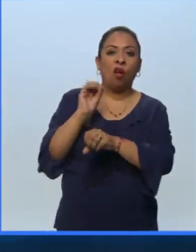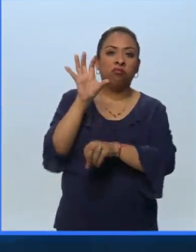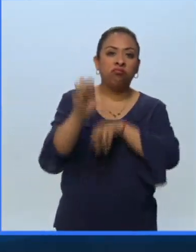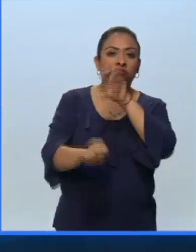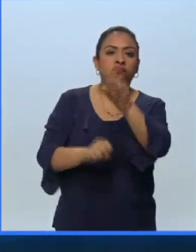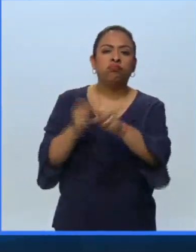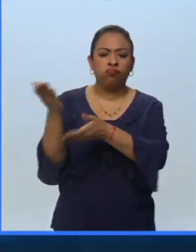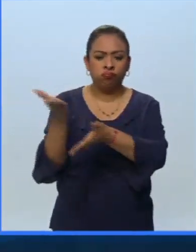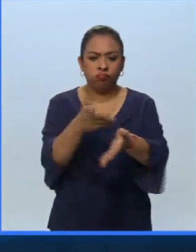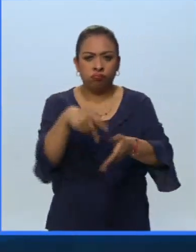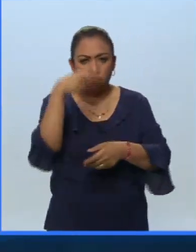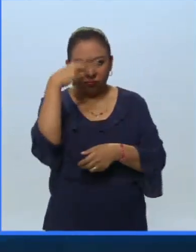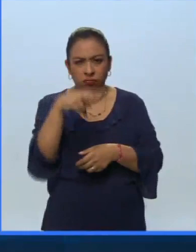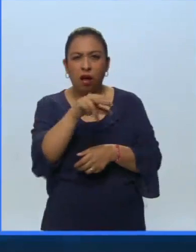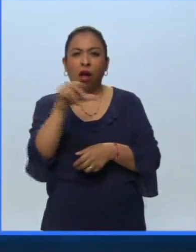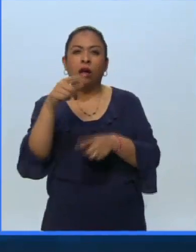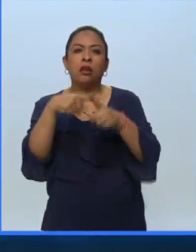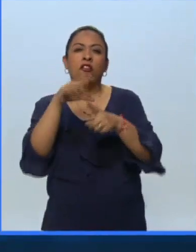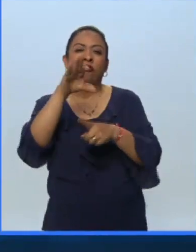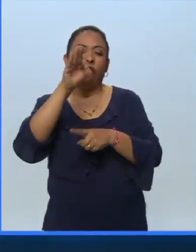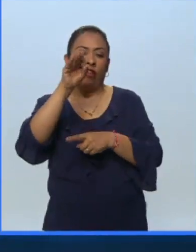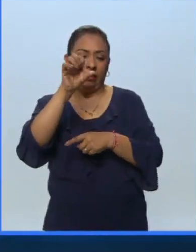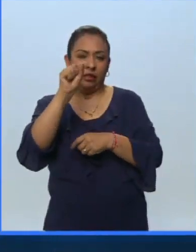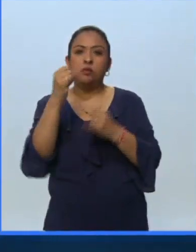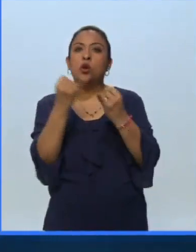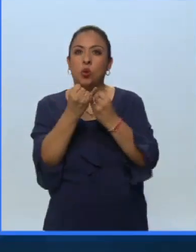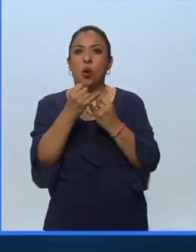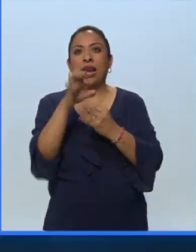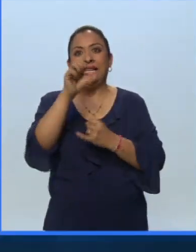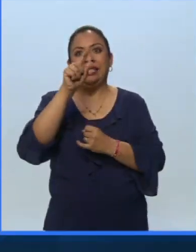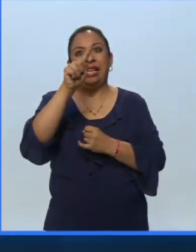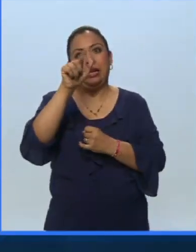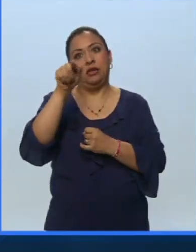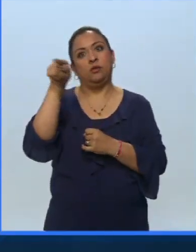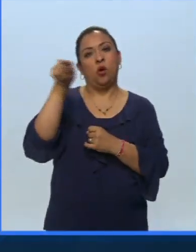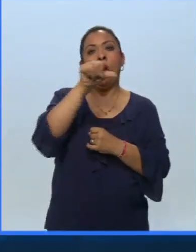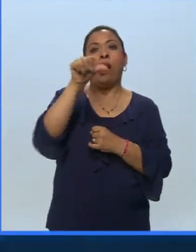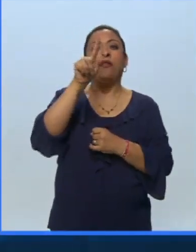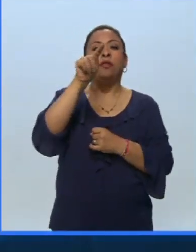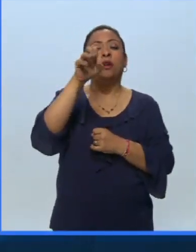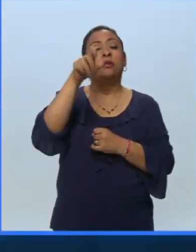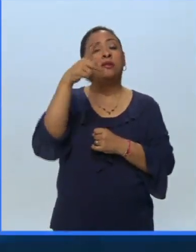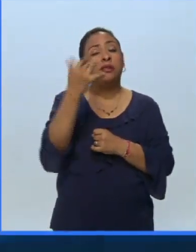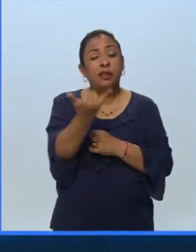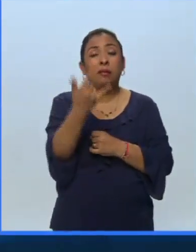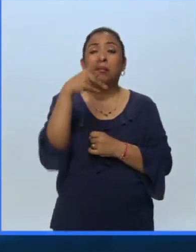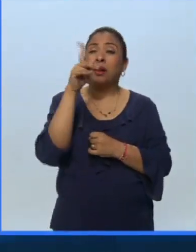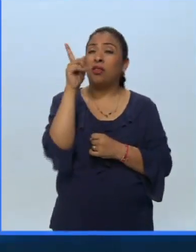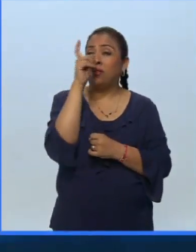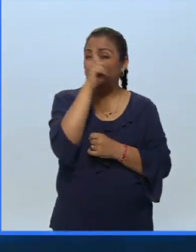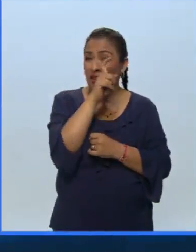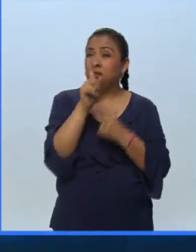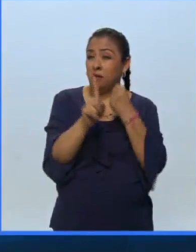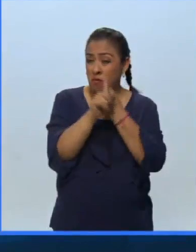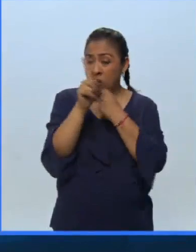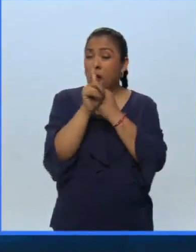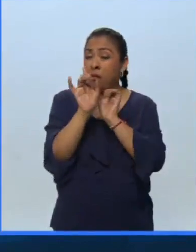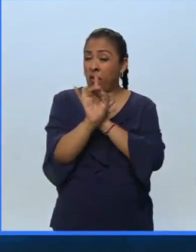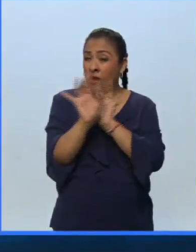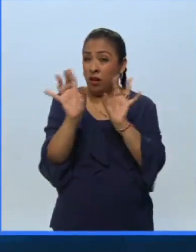por el fascismo y Trotsky también por el stalinismo pero fue difícil la situación porque después de